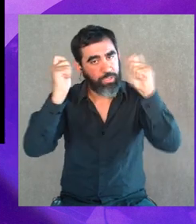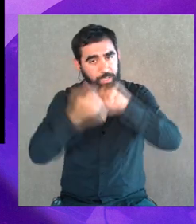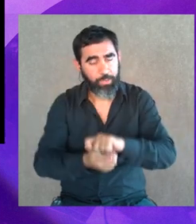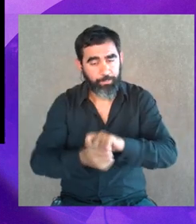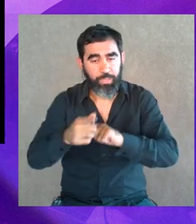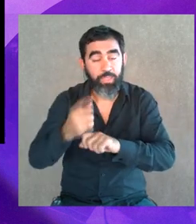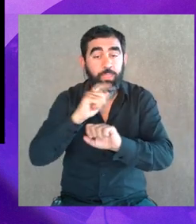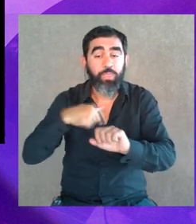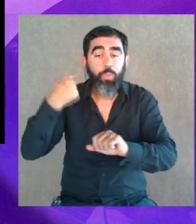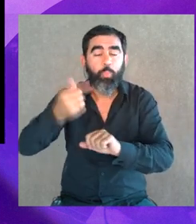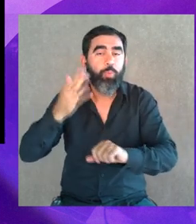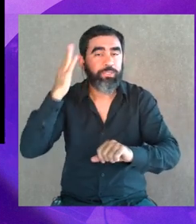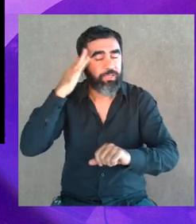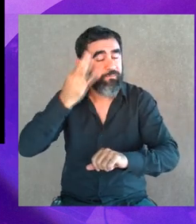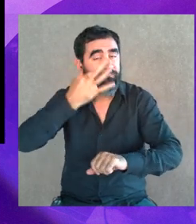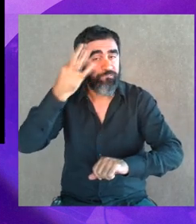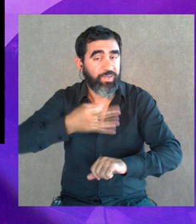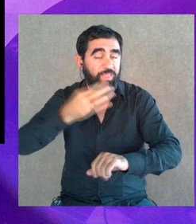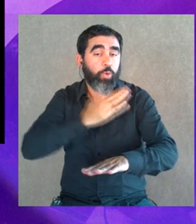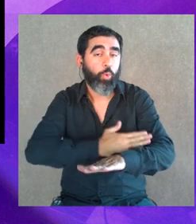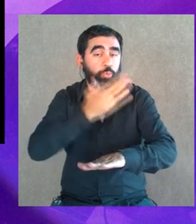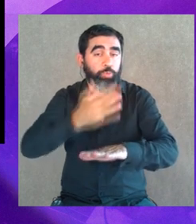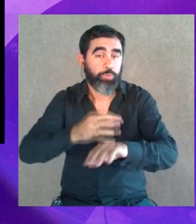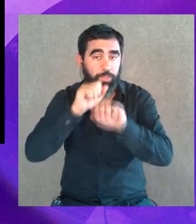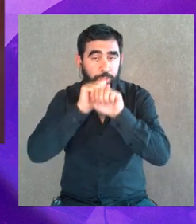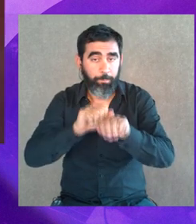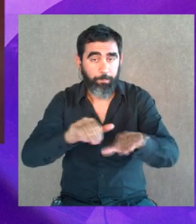ahí recién saber la dimensión de esto, ¿no?